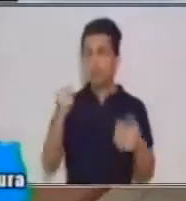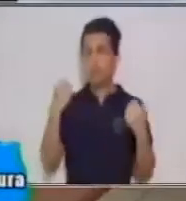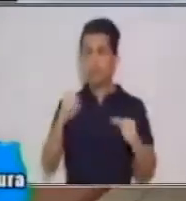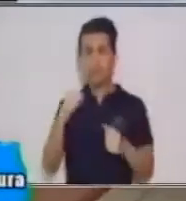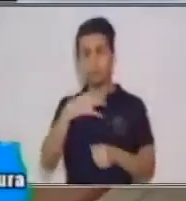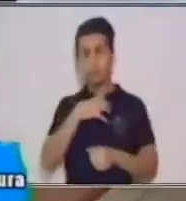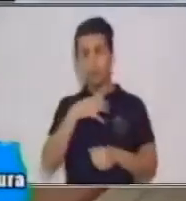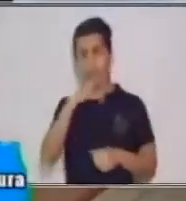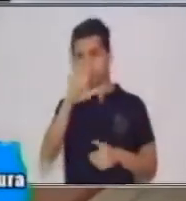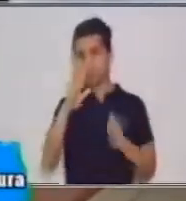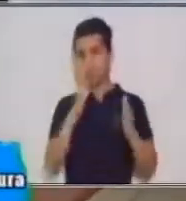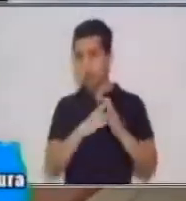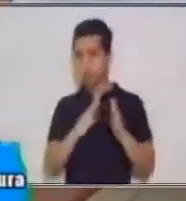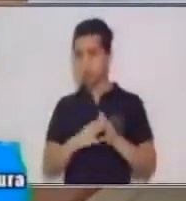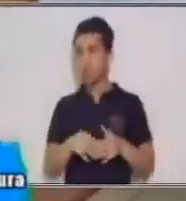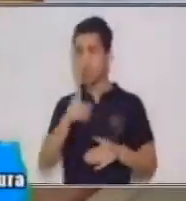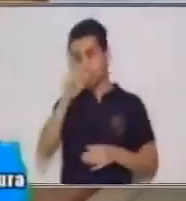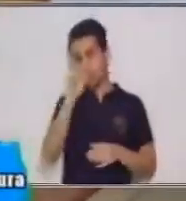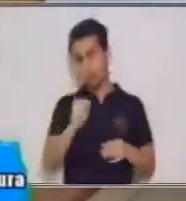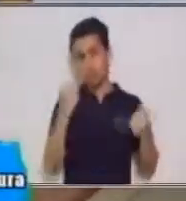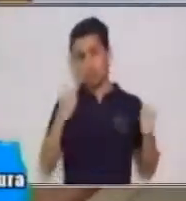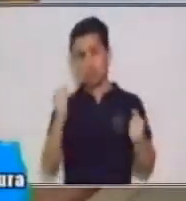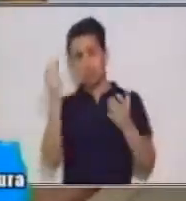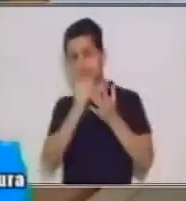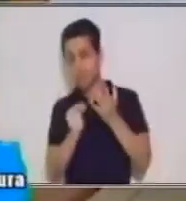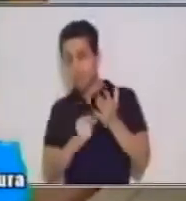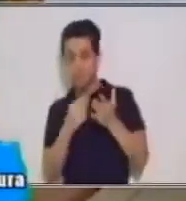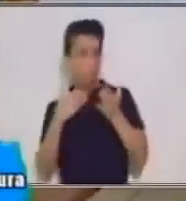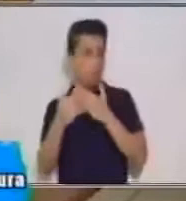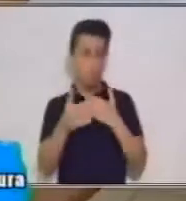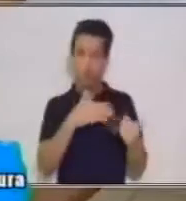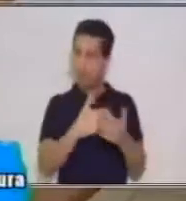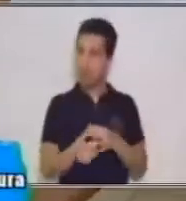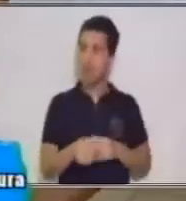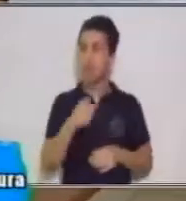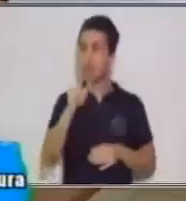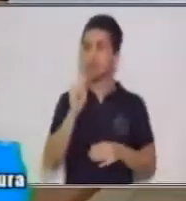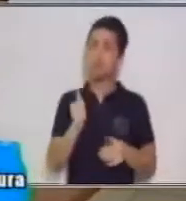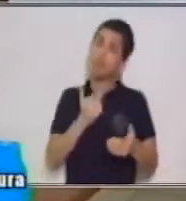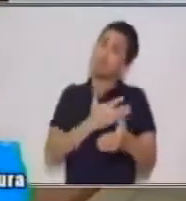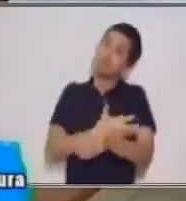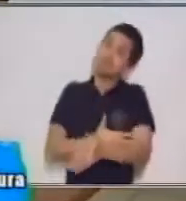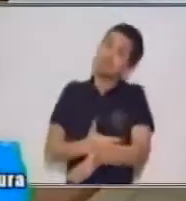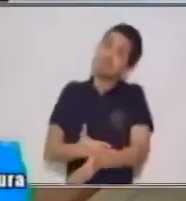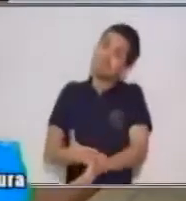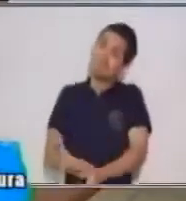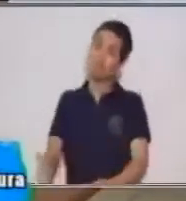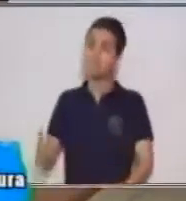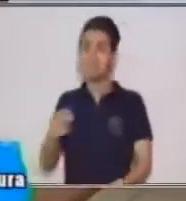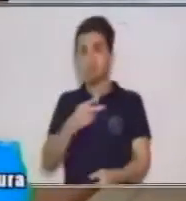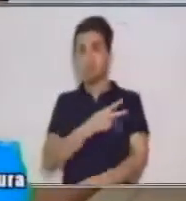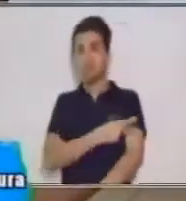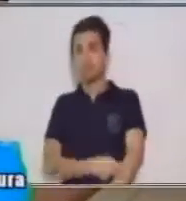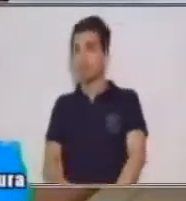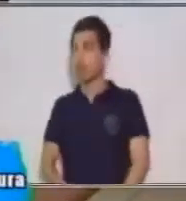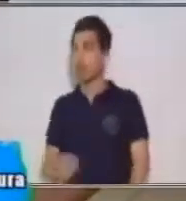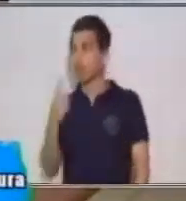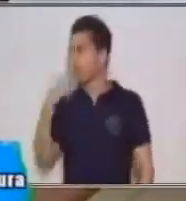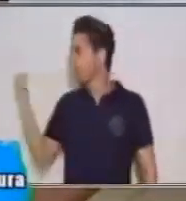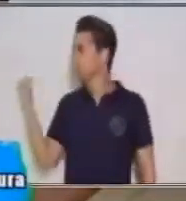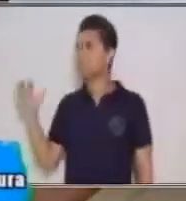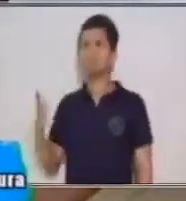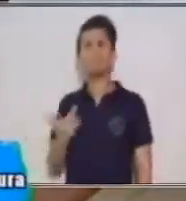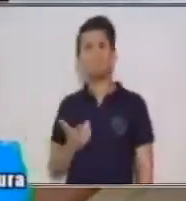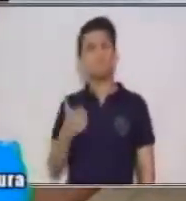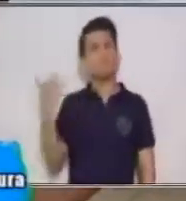puedes hacer los dibujos que tú quieras y narrar una pequeña historia. ¿Qué ves acá? ¿Qué